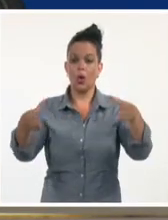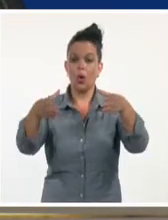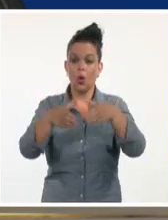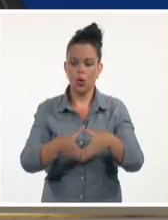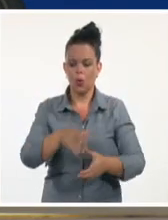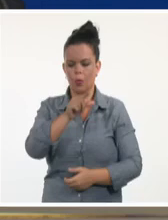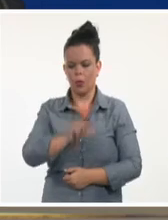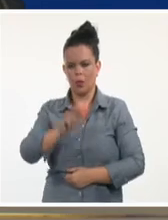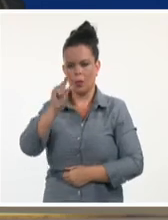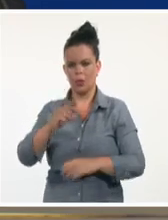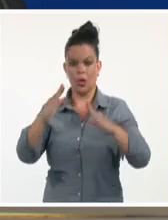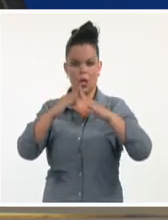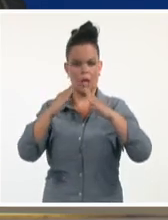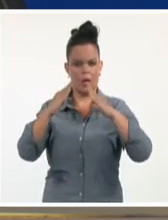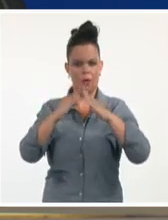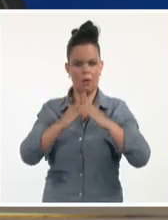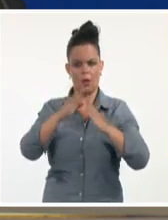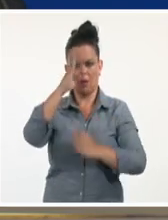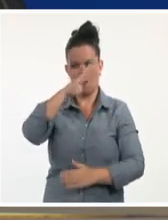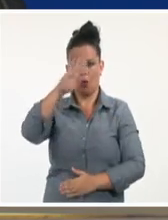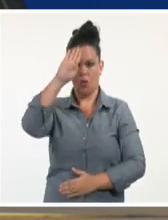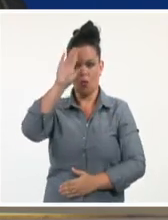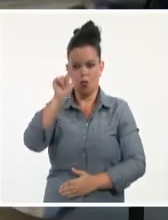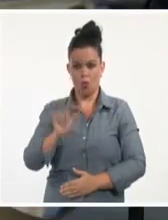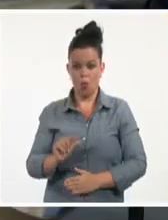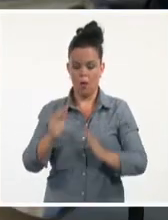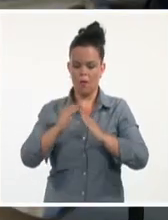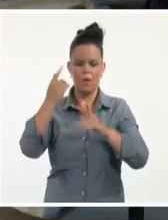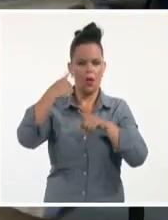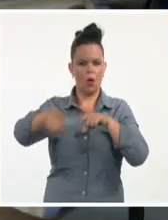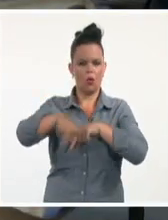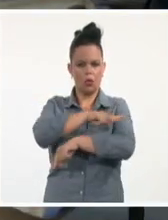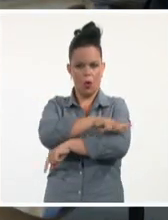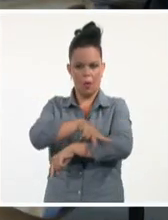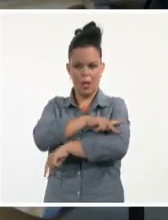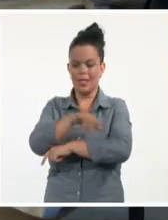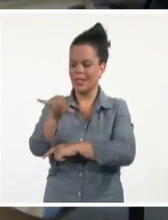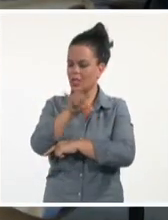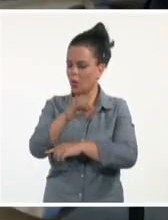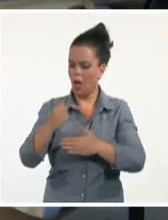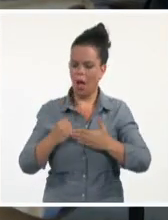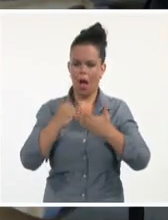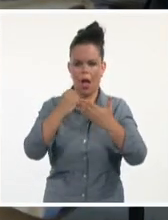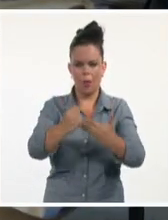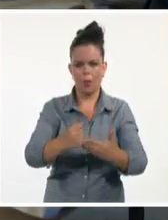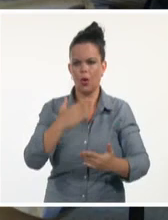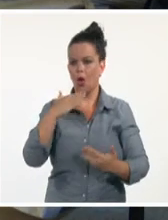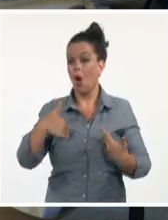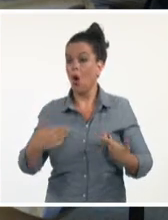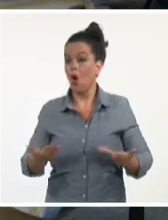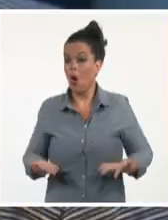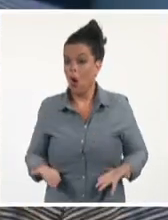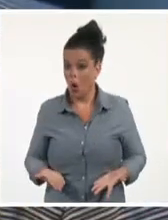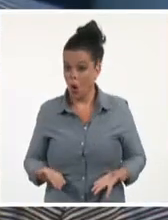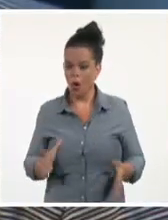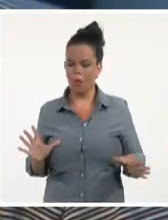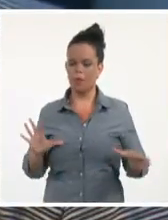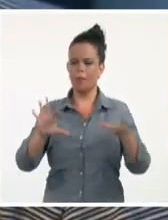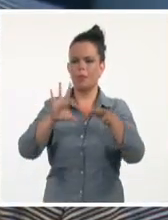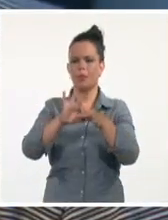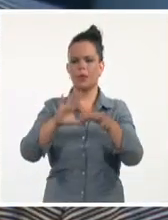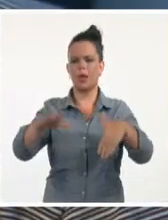asociaciones de solidaridad o personas a título personal, a través de embajadas y consulados, se les facilita la